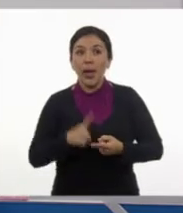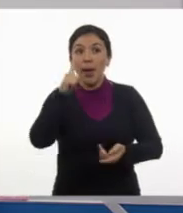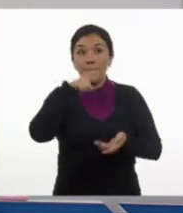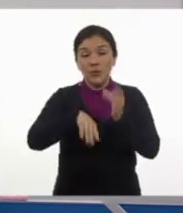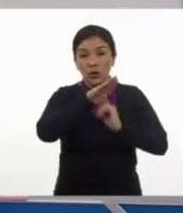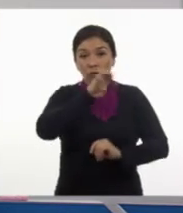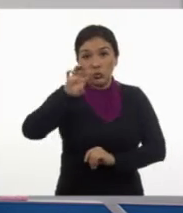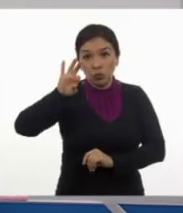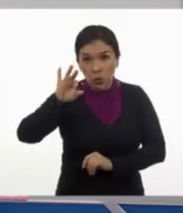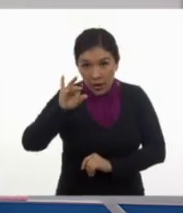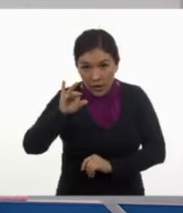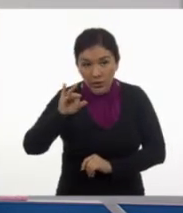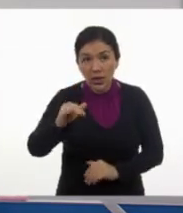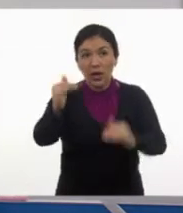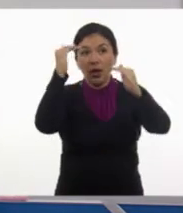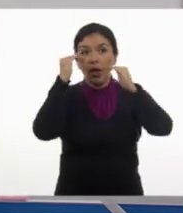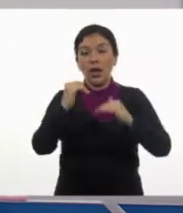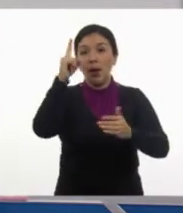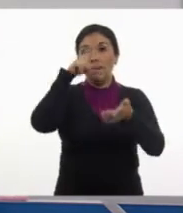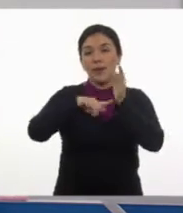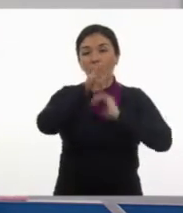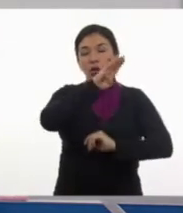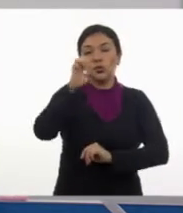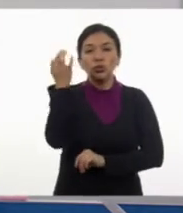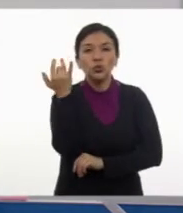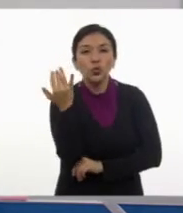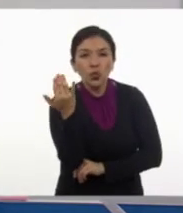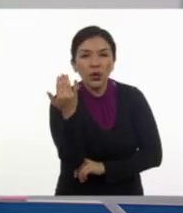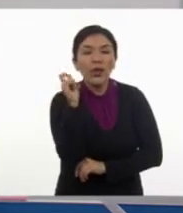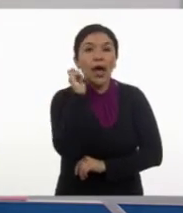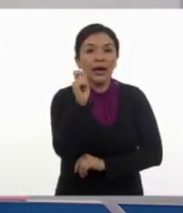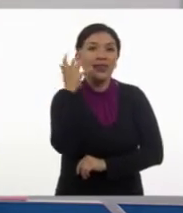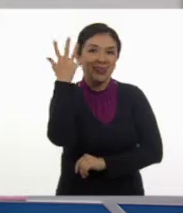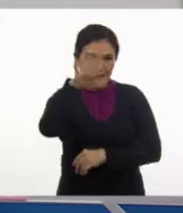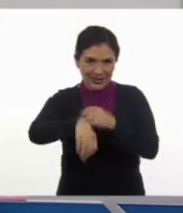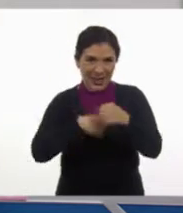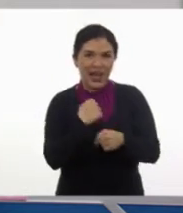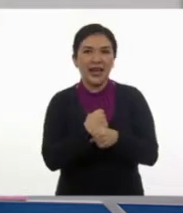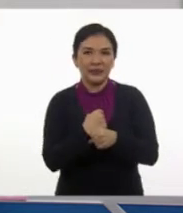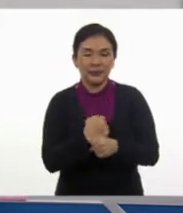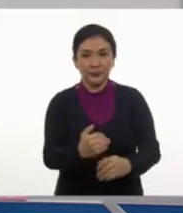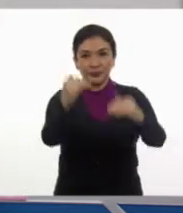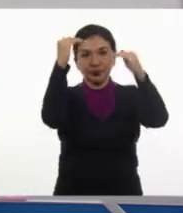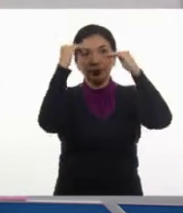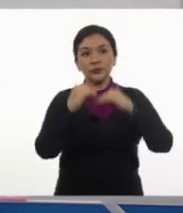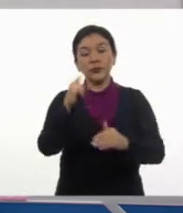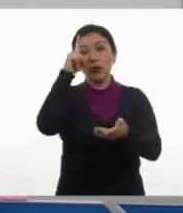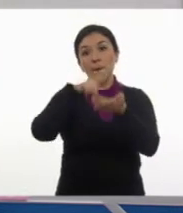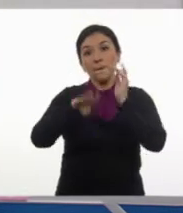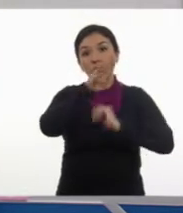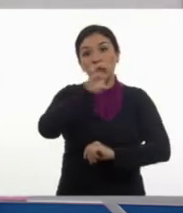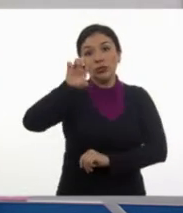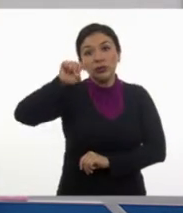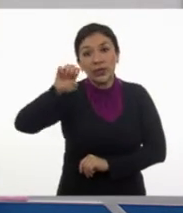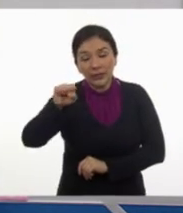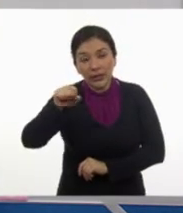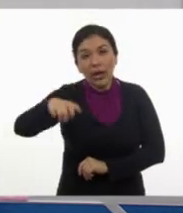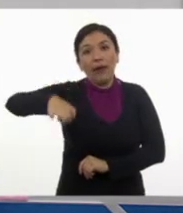novecientos cuarenta a mil novecientos cincuenta, tenía diez años. Sí. En mil novecientos sesenta, tenía